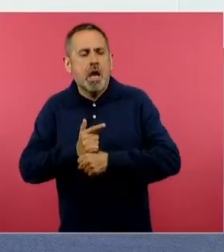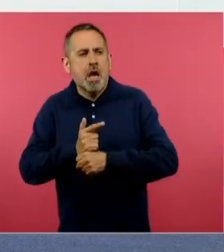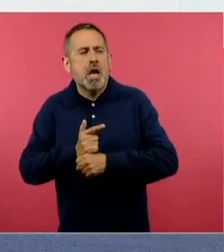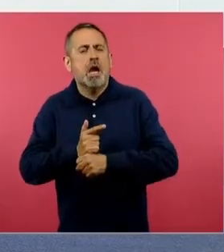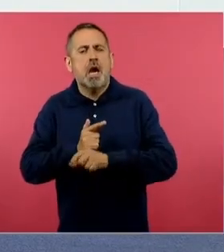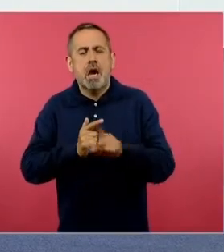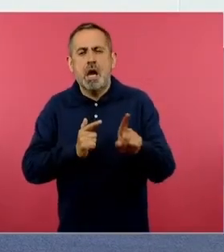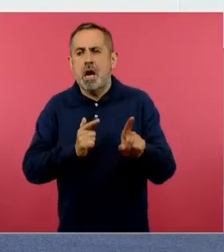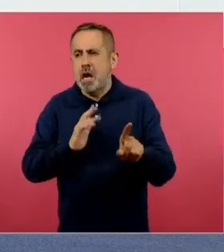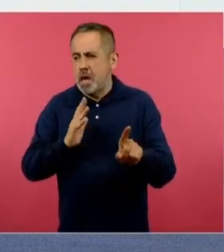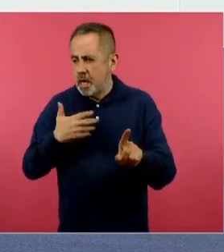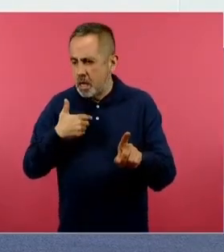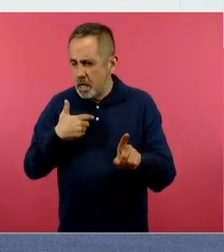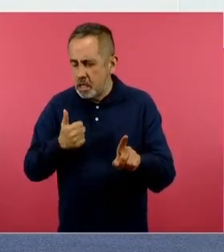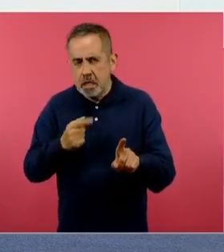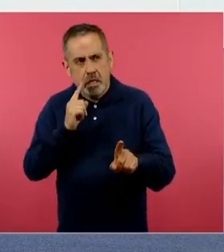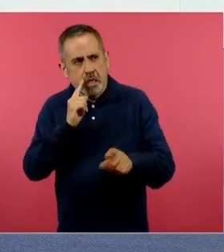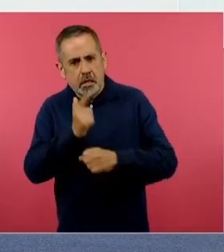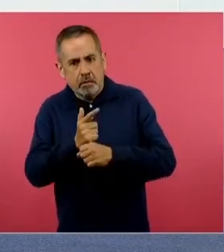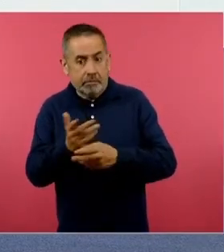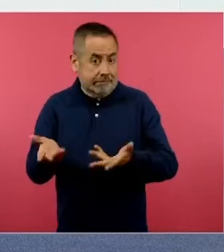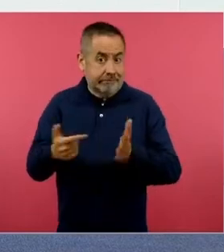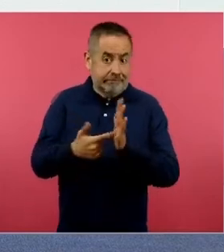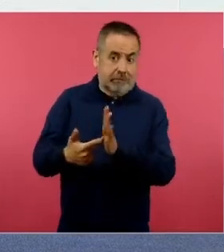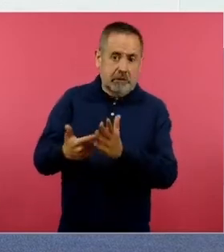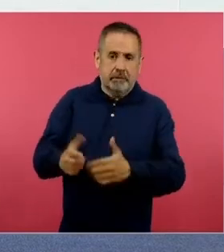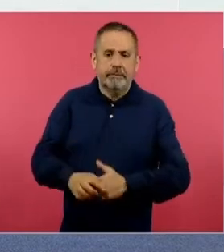lenguaje que a veces no es oral. Siguiente, por favor.